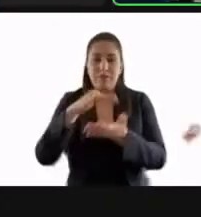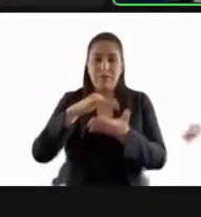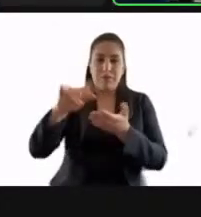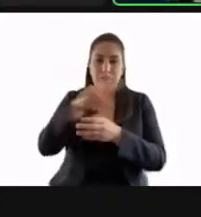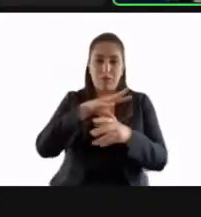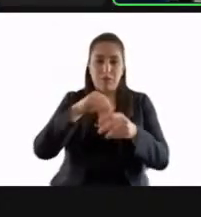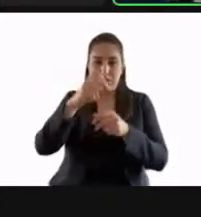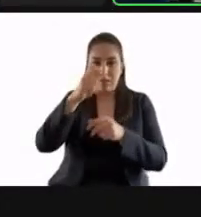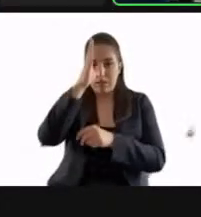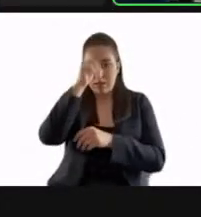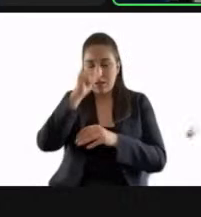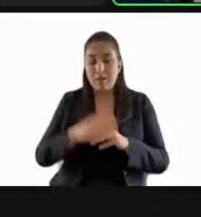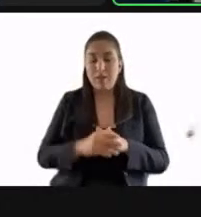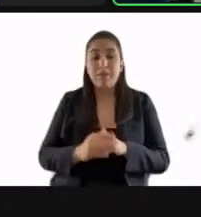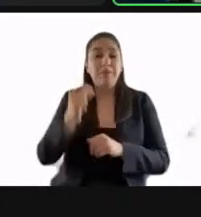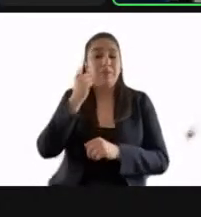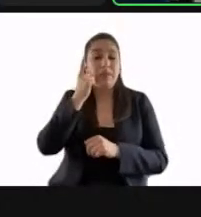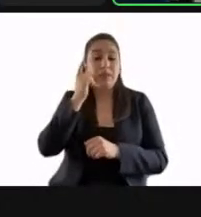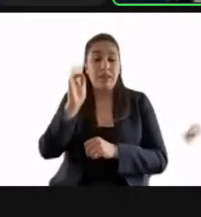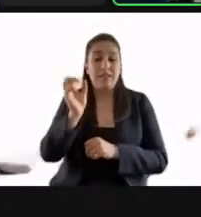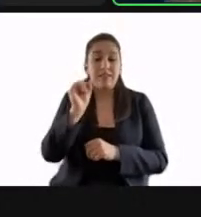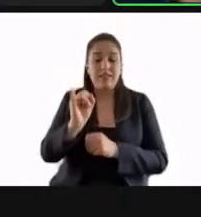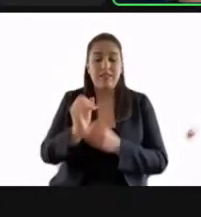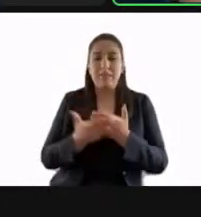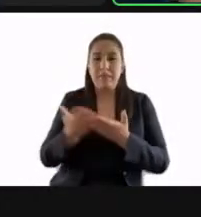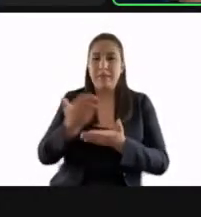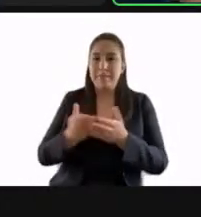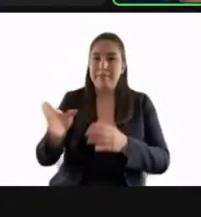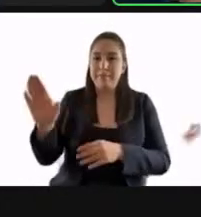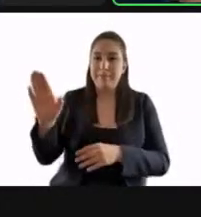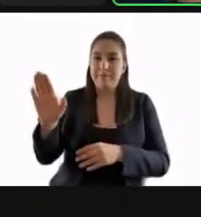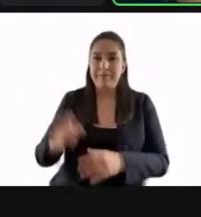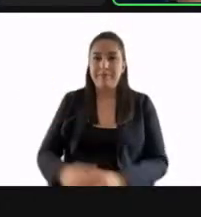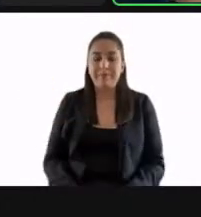la afirmativa, sírvanse manifestarlo levantando la mano.